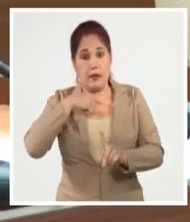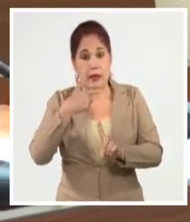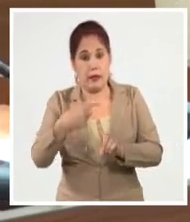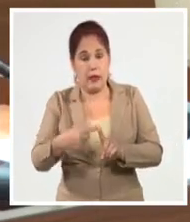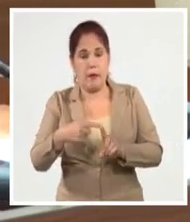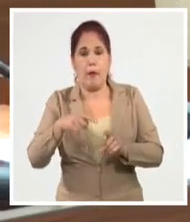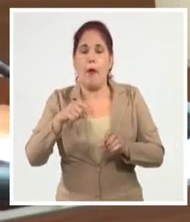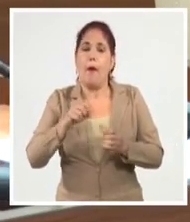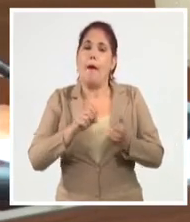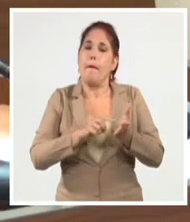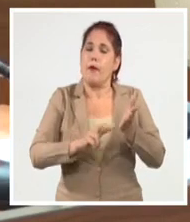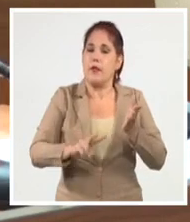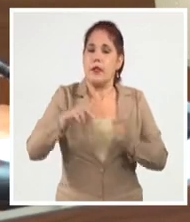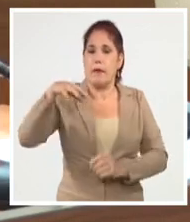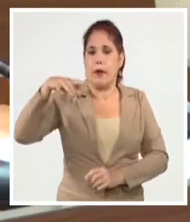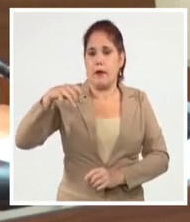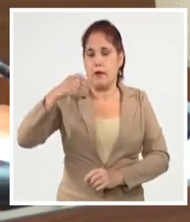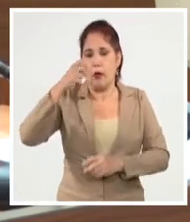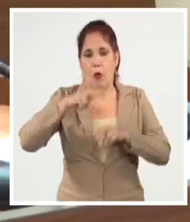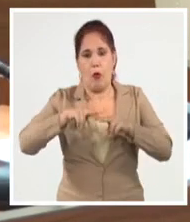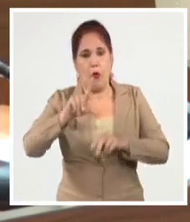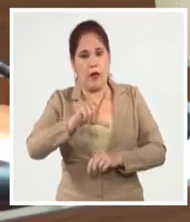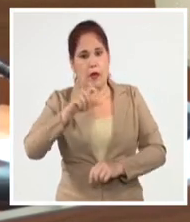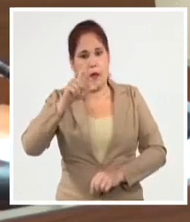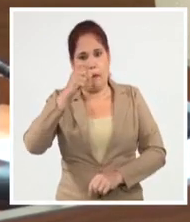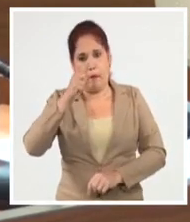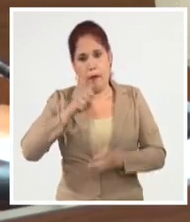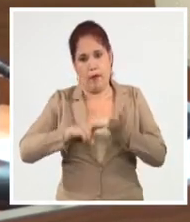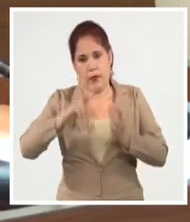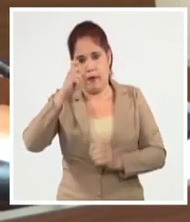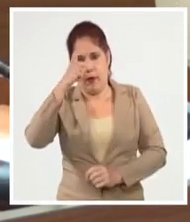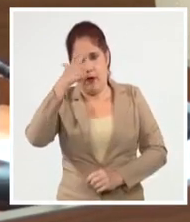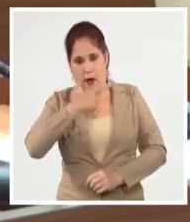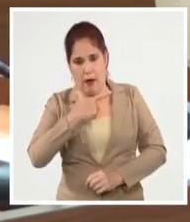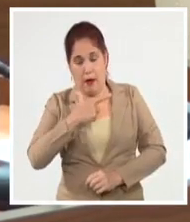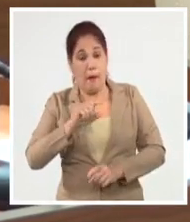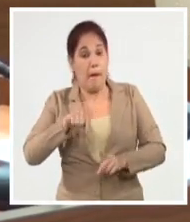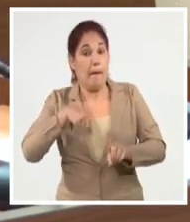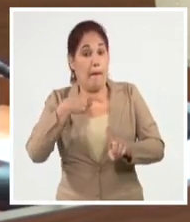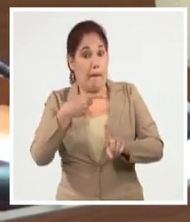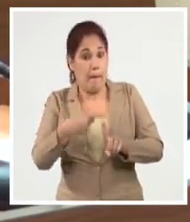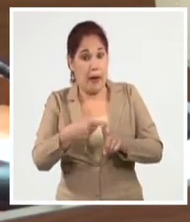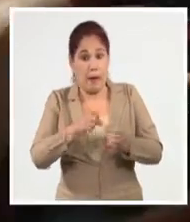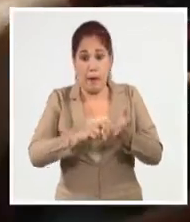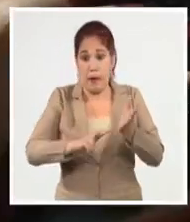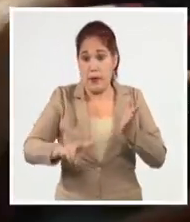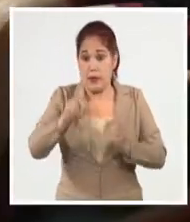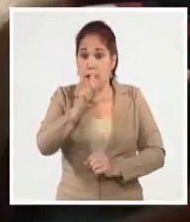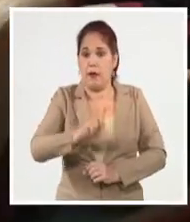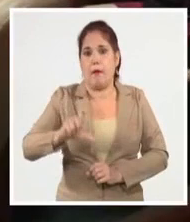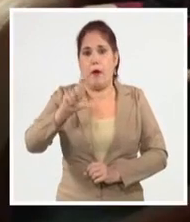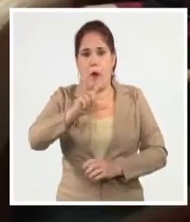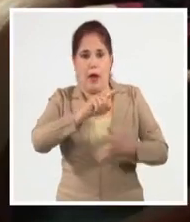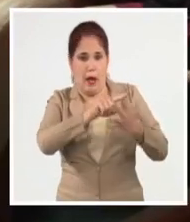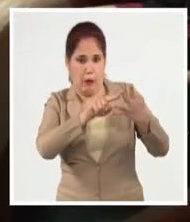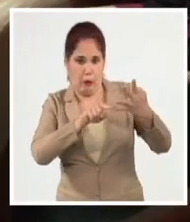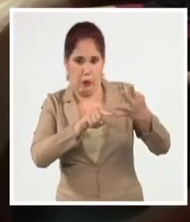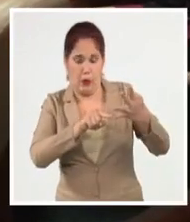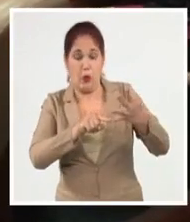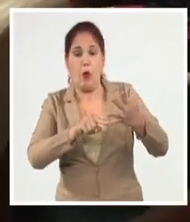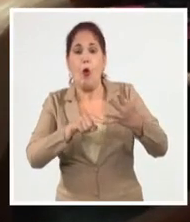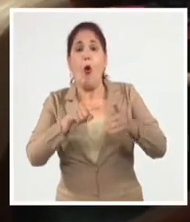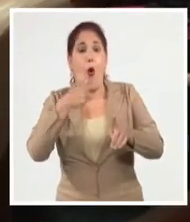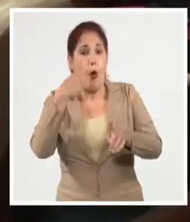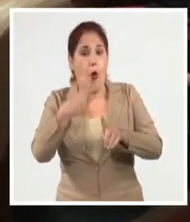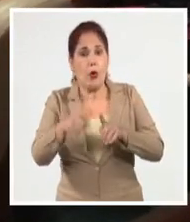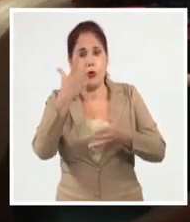Pinar, Holguín y Villaclara. Cabe en esas tres provincias más la provincia de Camagüey. El resto de las provincias como